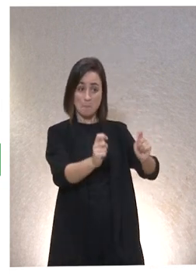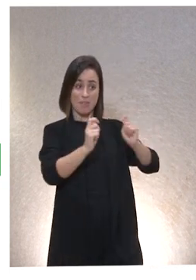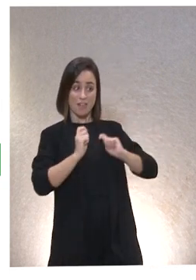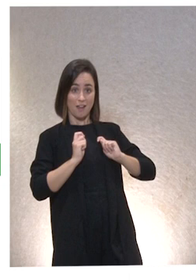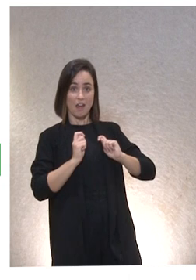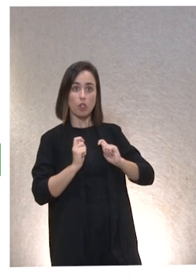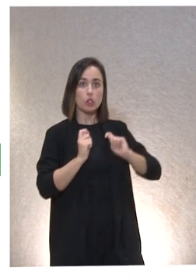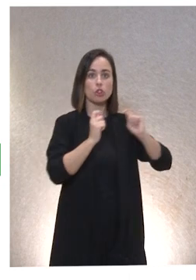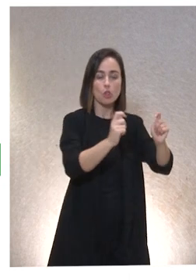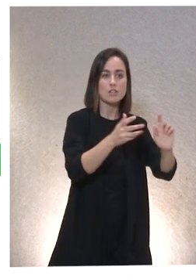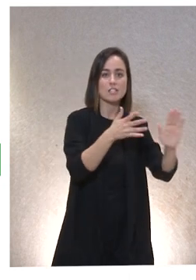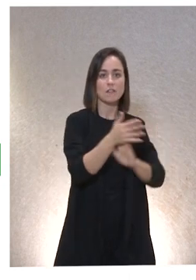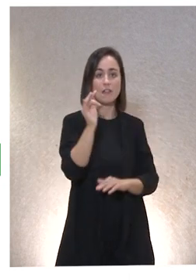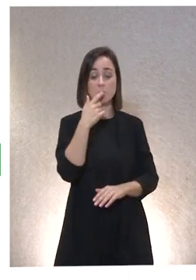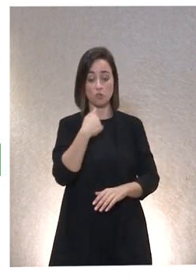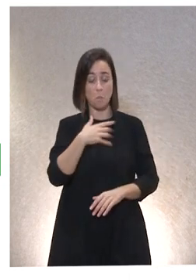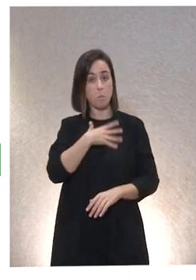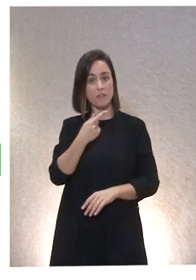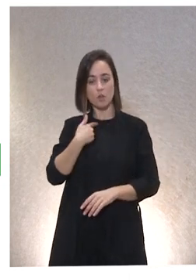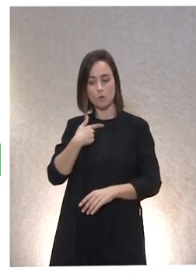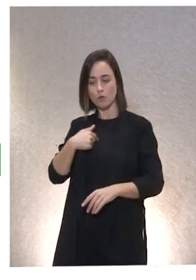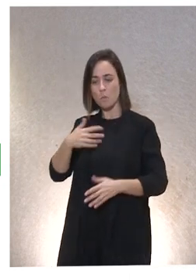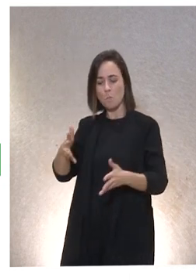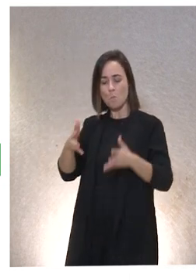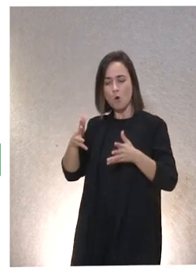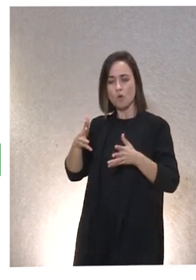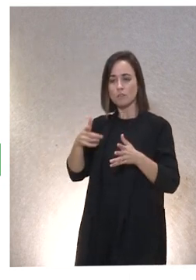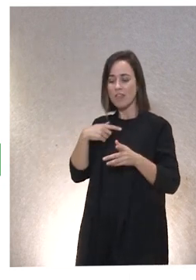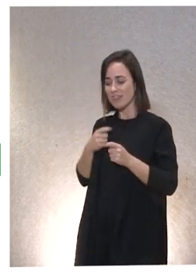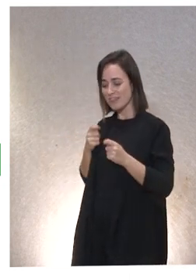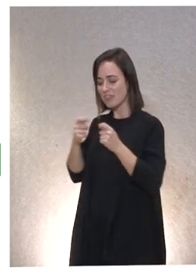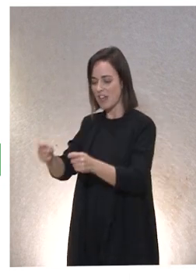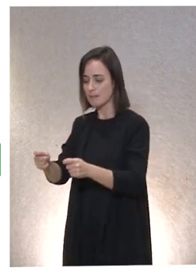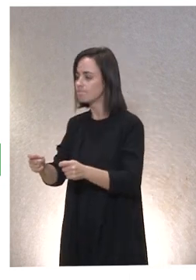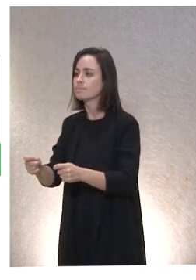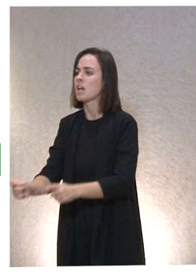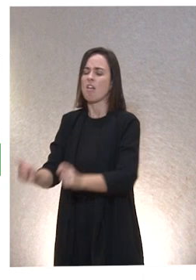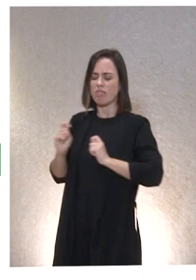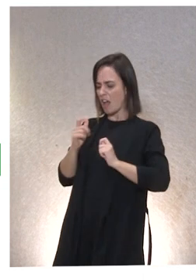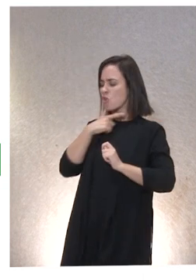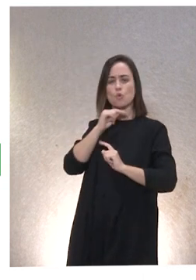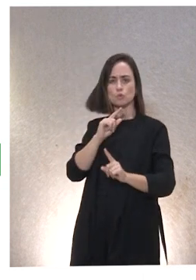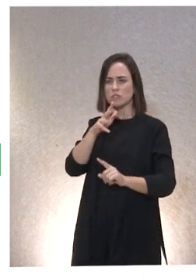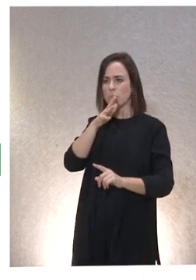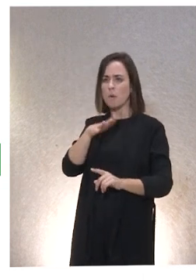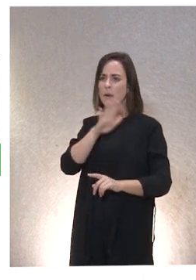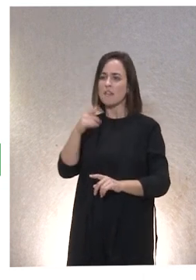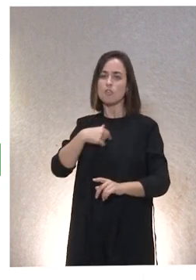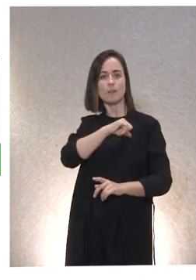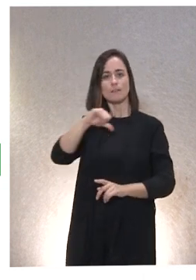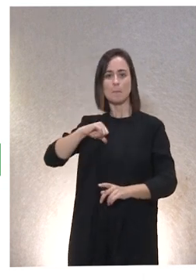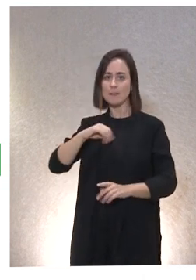importante. Nos puede encantar el dar, nos puede fastidiar el recibir, porque estamos pensando en el hongo suelto.